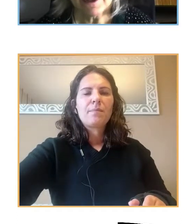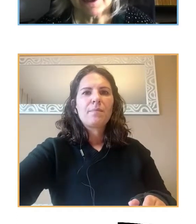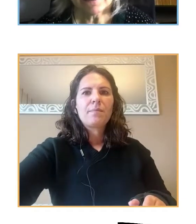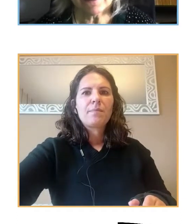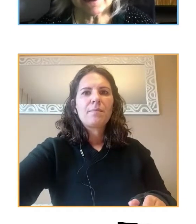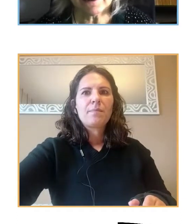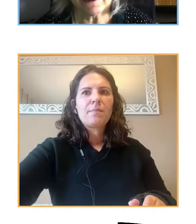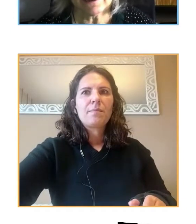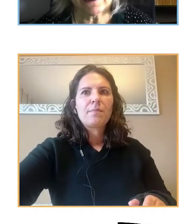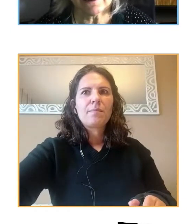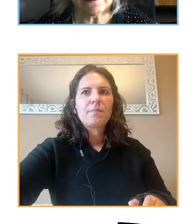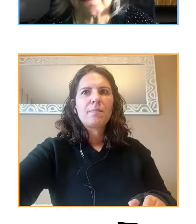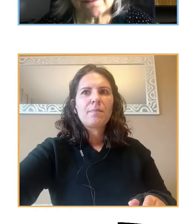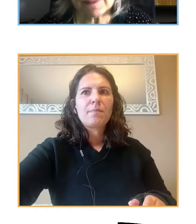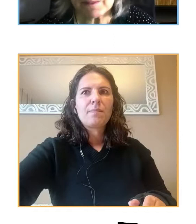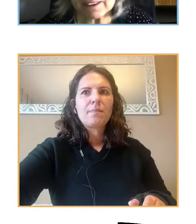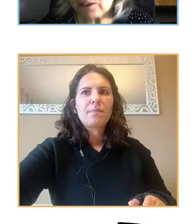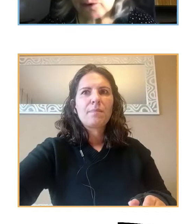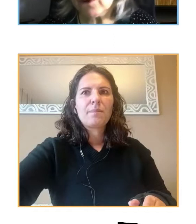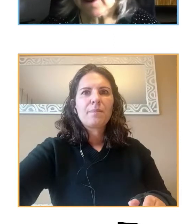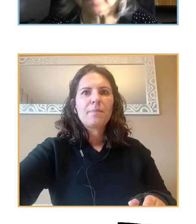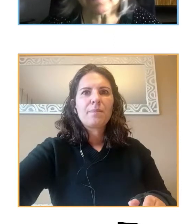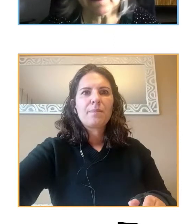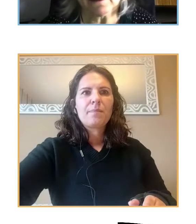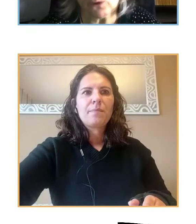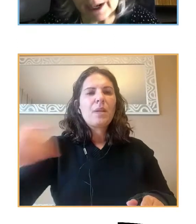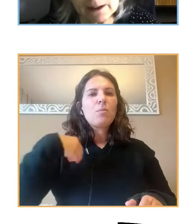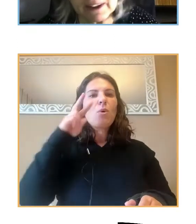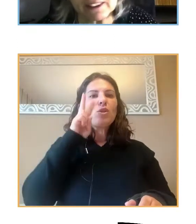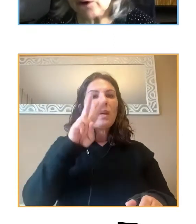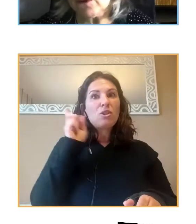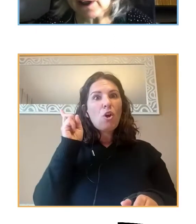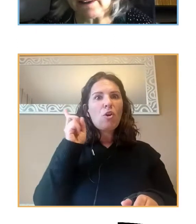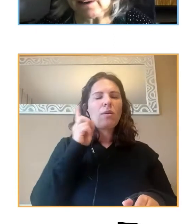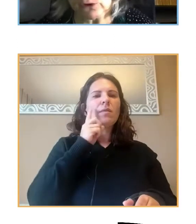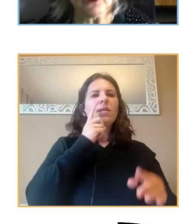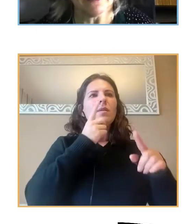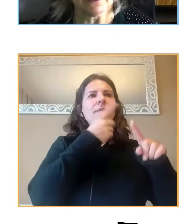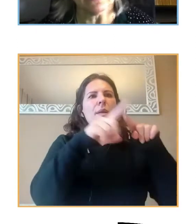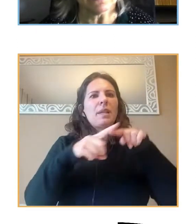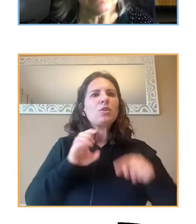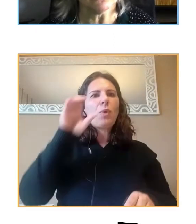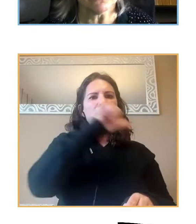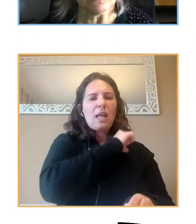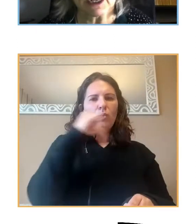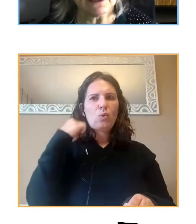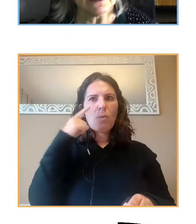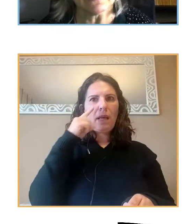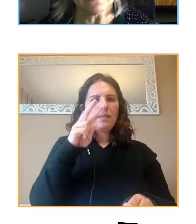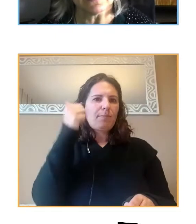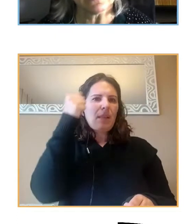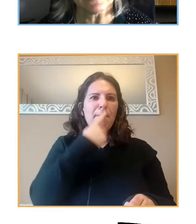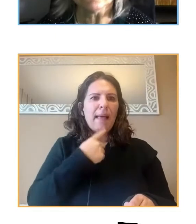de diversas comunidades o en diversas comunidades autónomas. Aquí tenemos imágenes